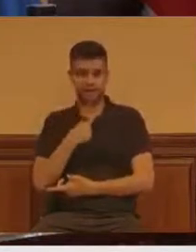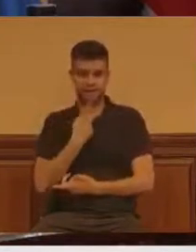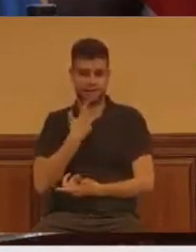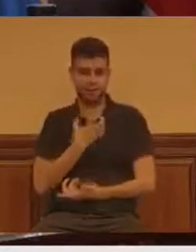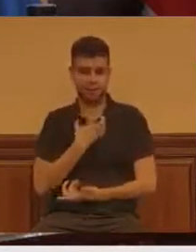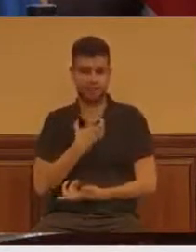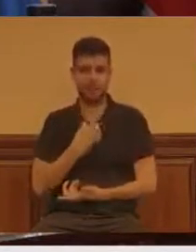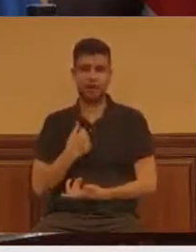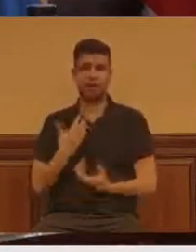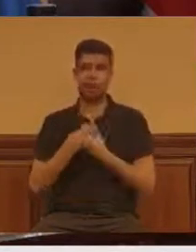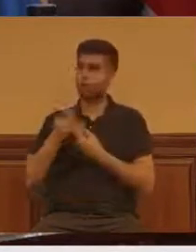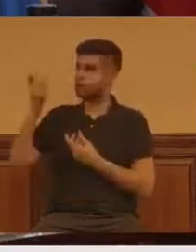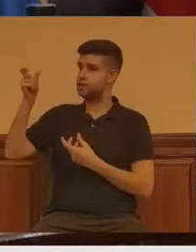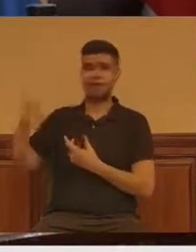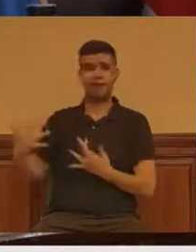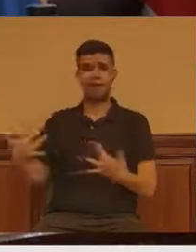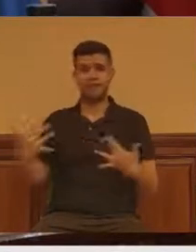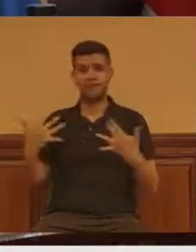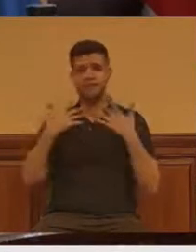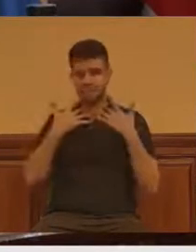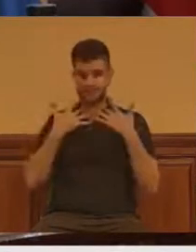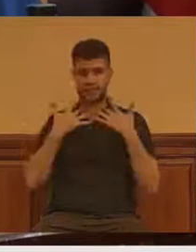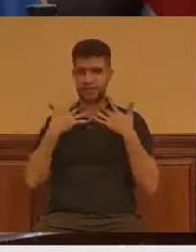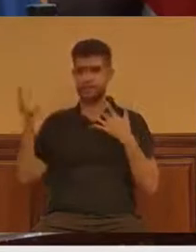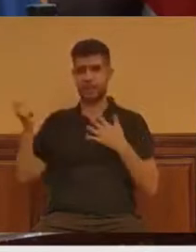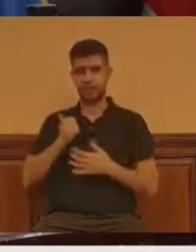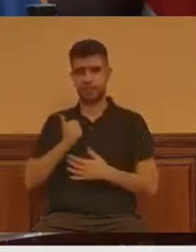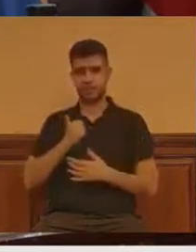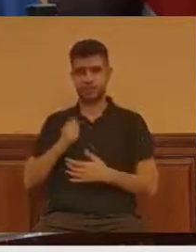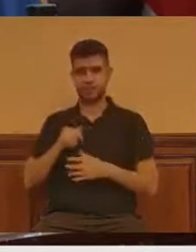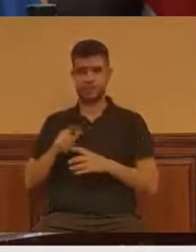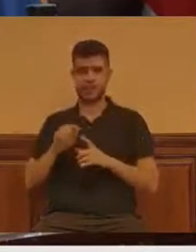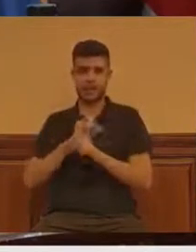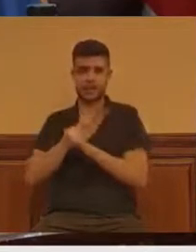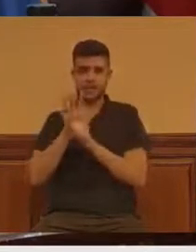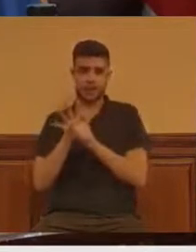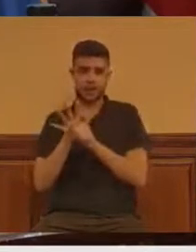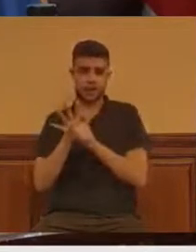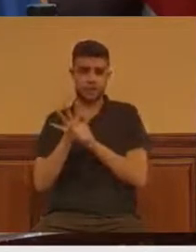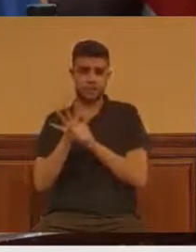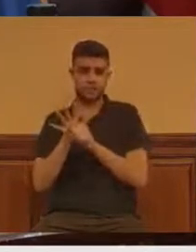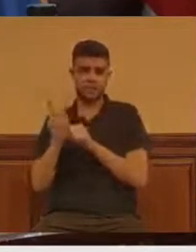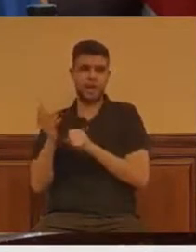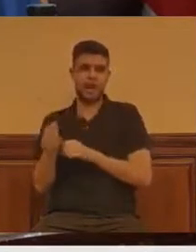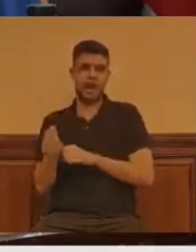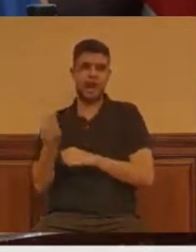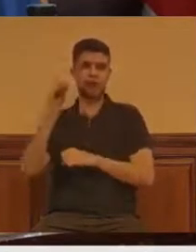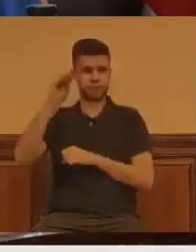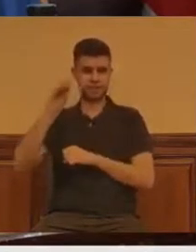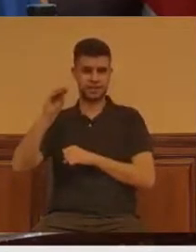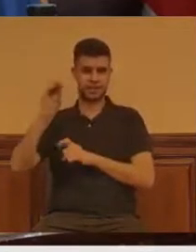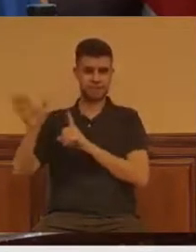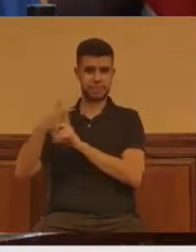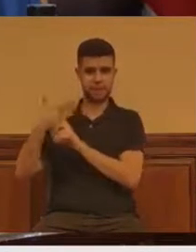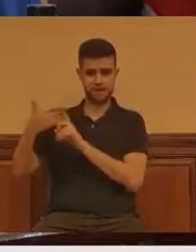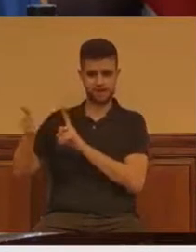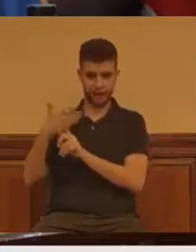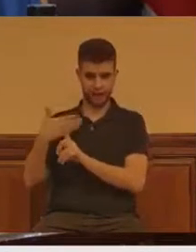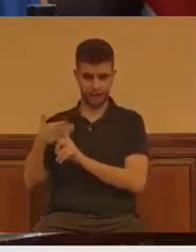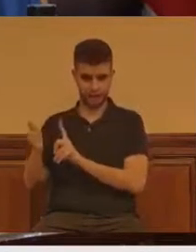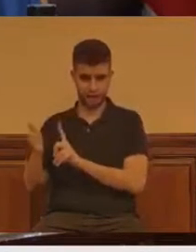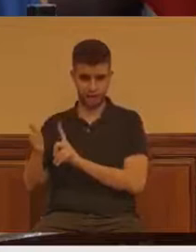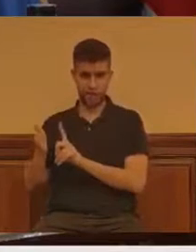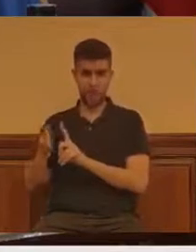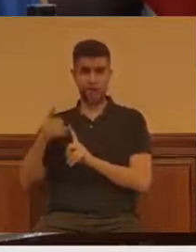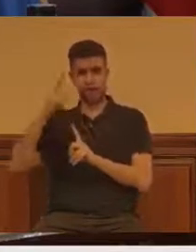asqueroso que ha aprovechado la pandemia para aumentar el maltrato físico, el maltrato psíquico